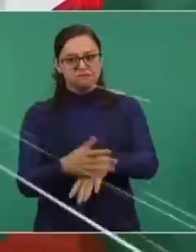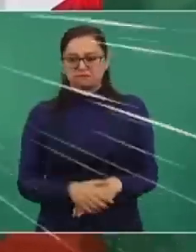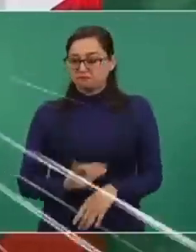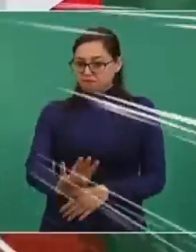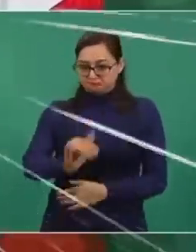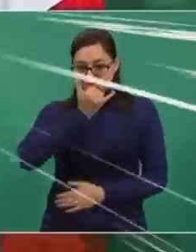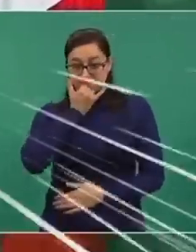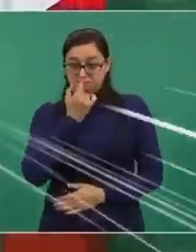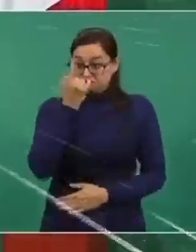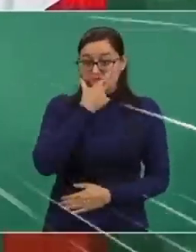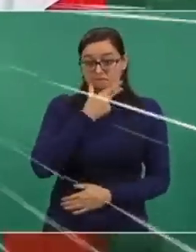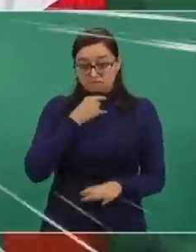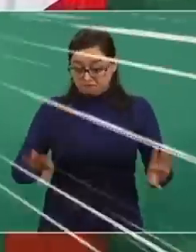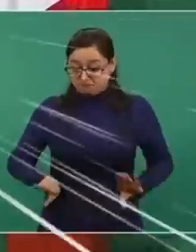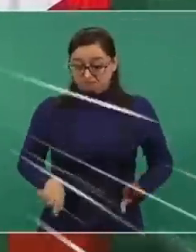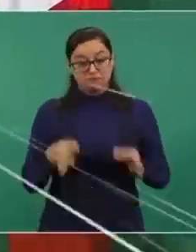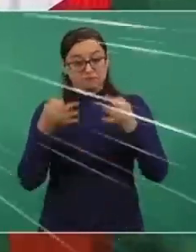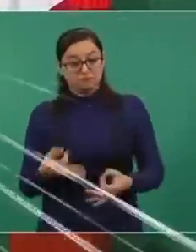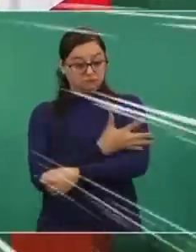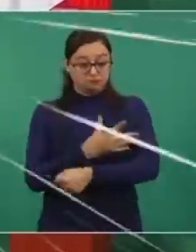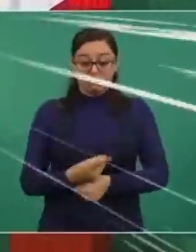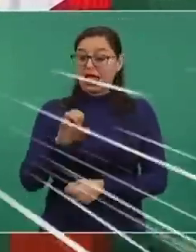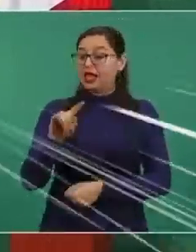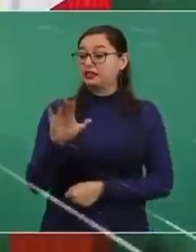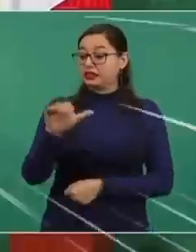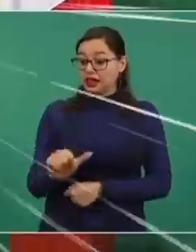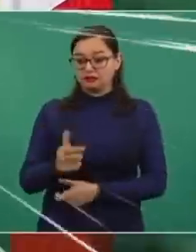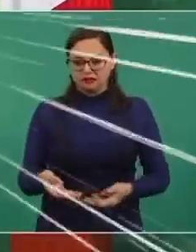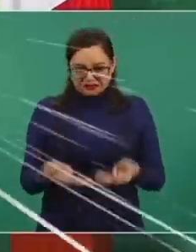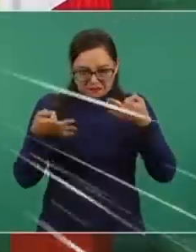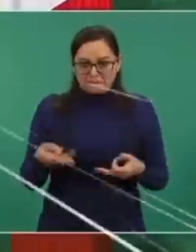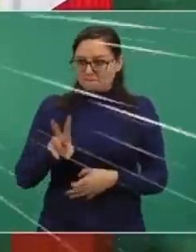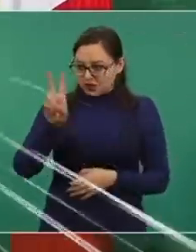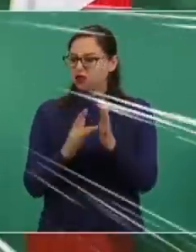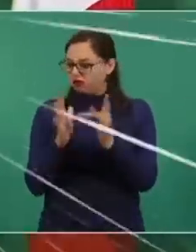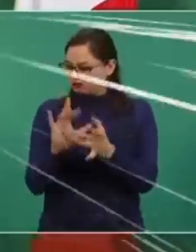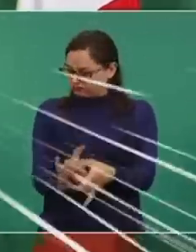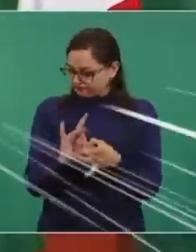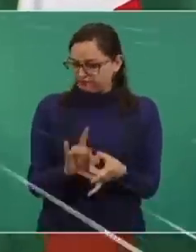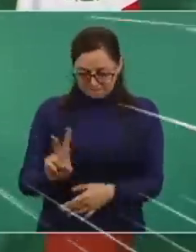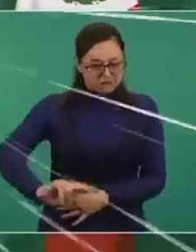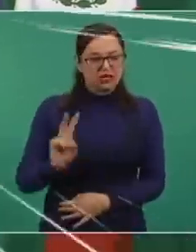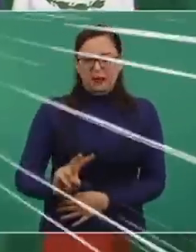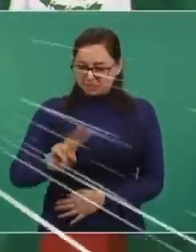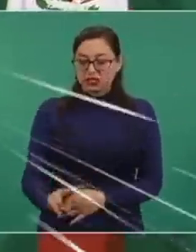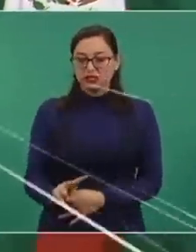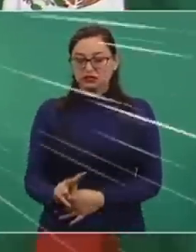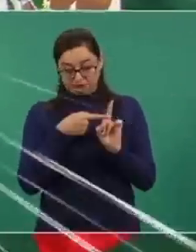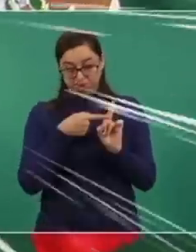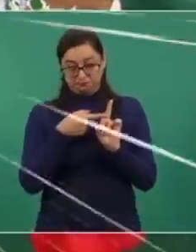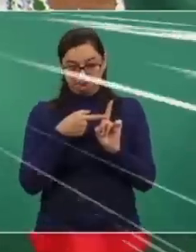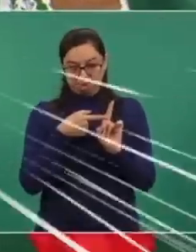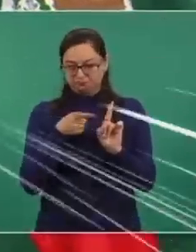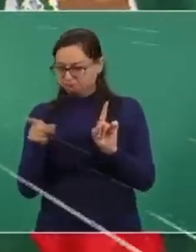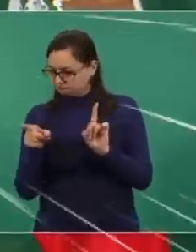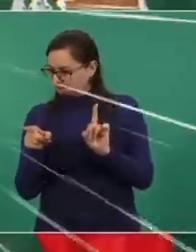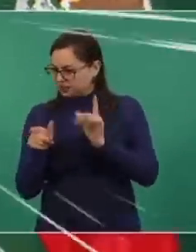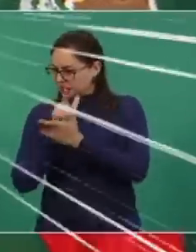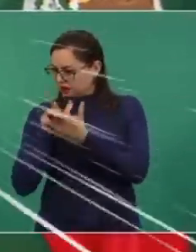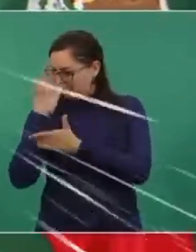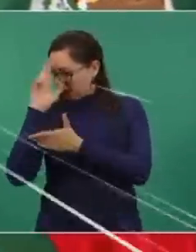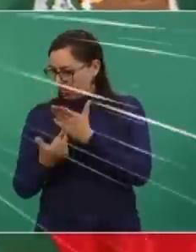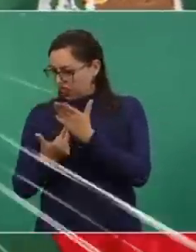con ética, con moral, diría verdaderamente cristiano, no estaría defendiendo la ilegalidad,